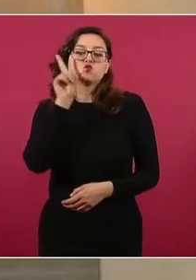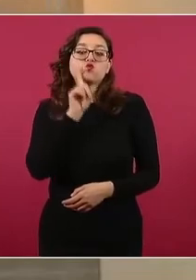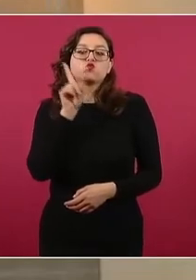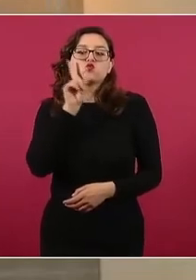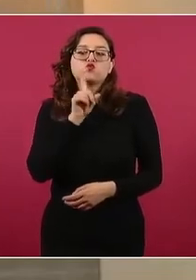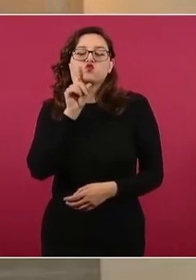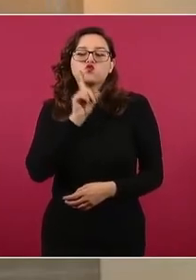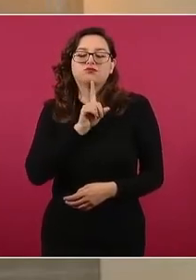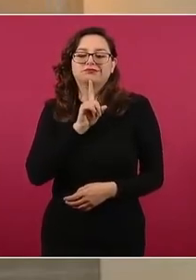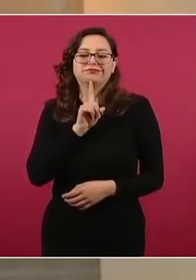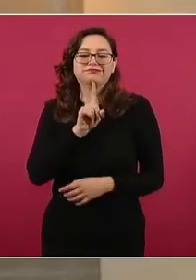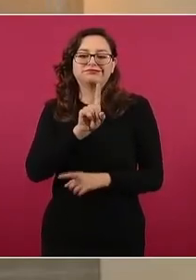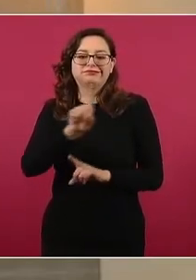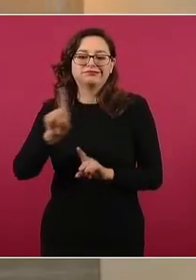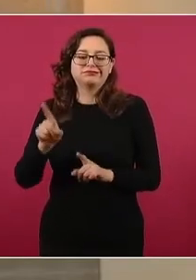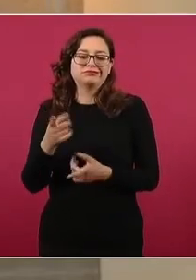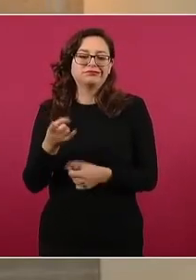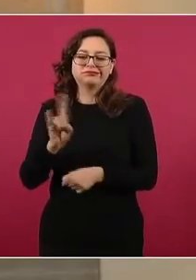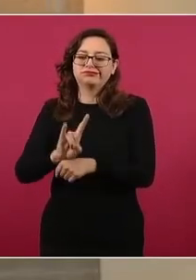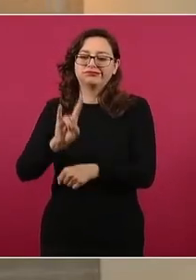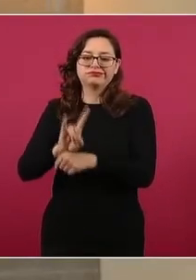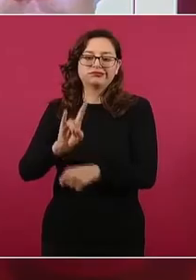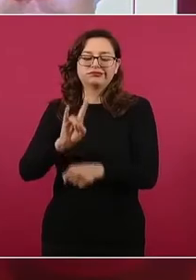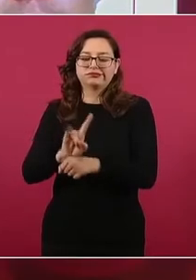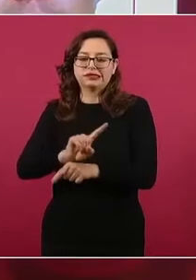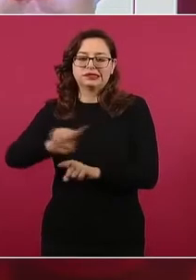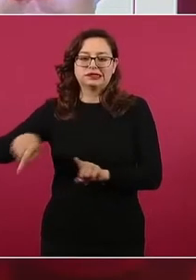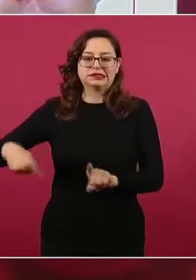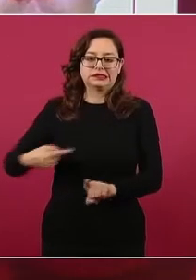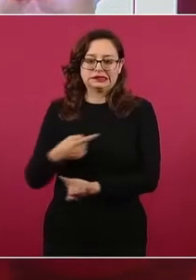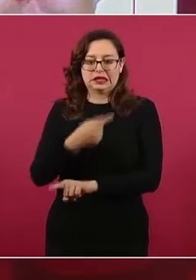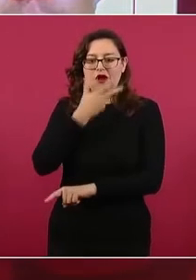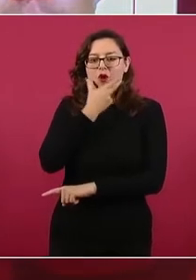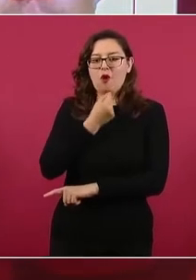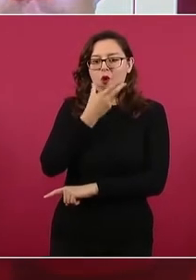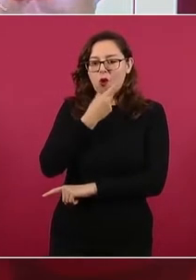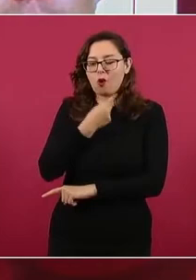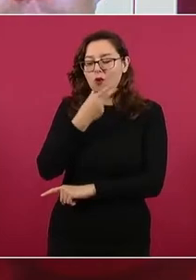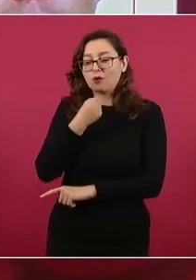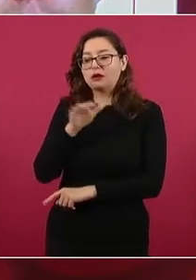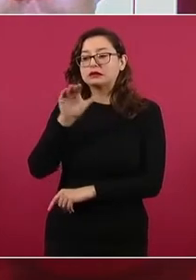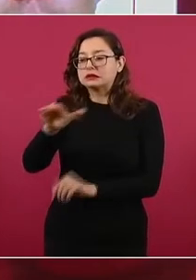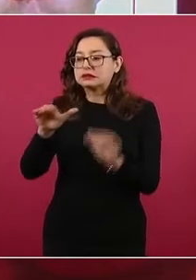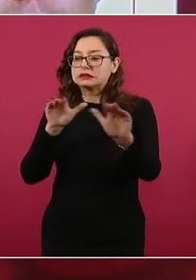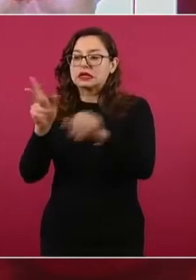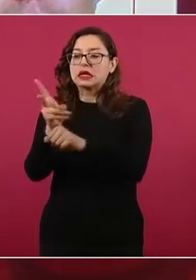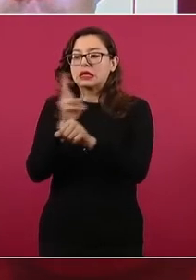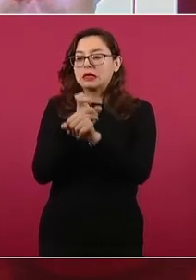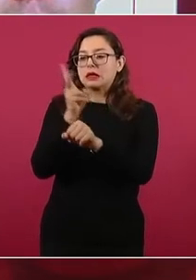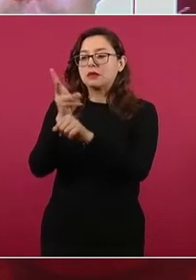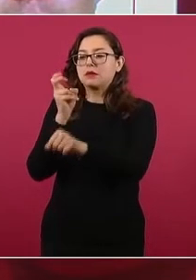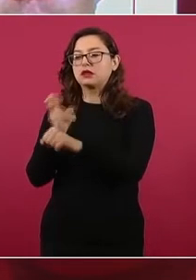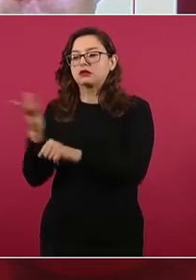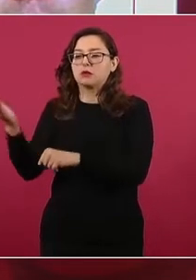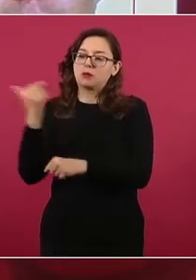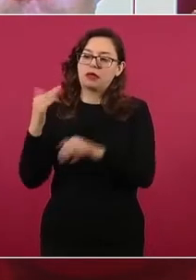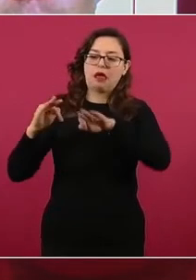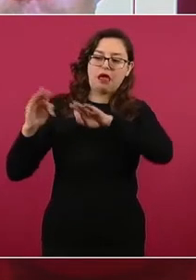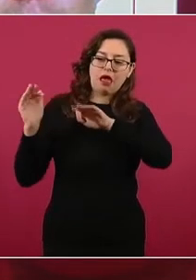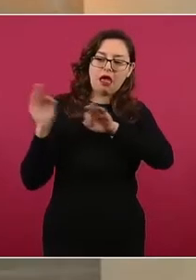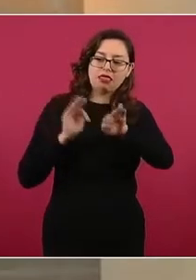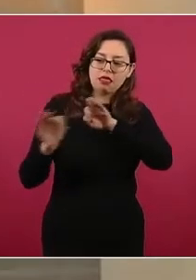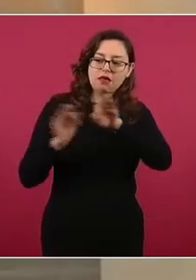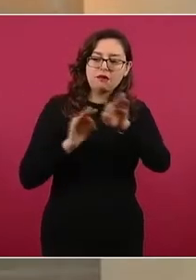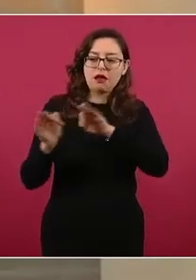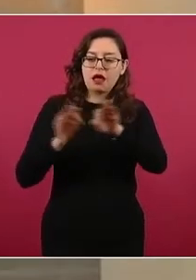trabajar en un spa y ofreciéndole ganancias semanales de hasta 20 mil pesos. Evidentemente,